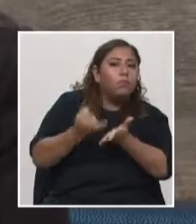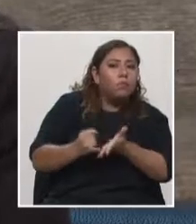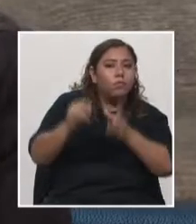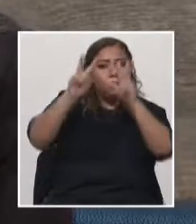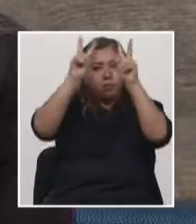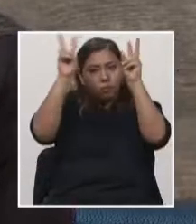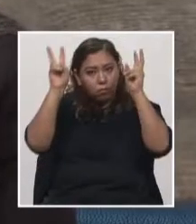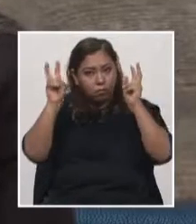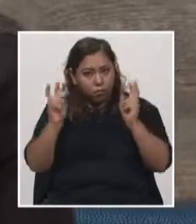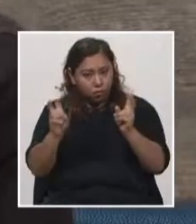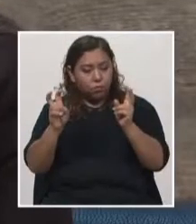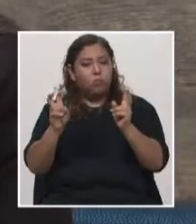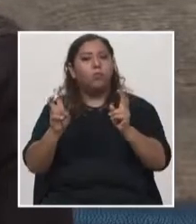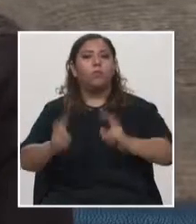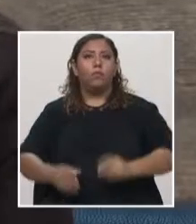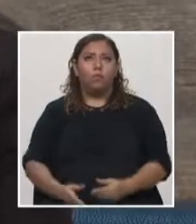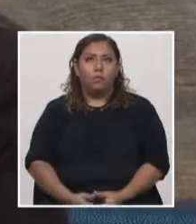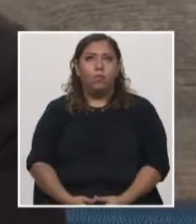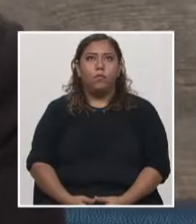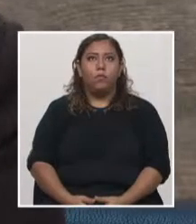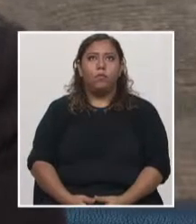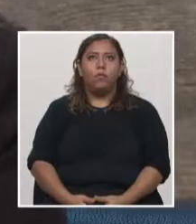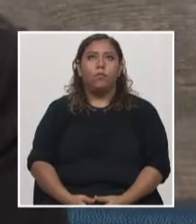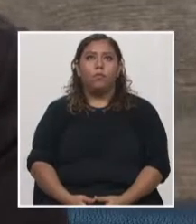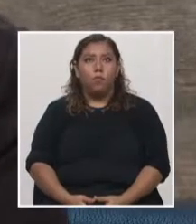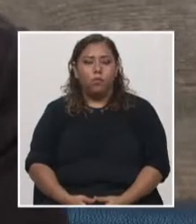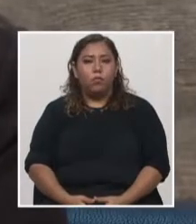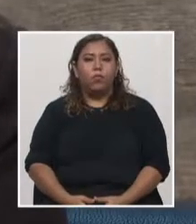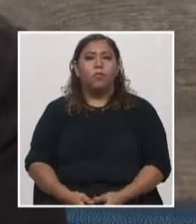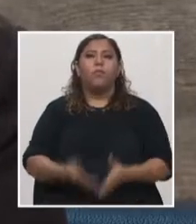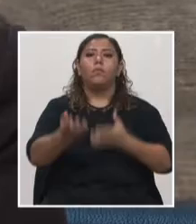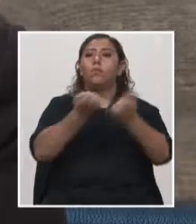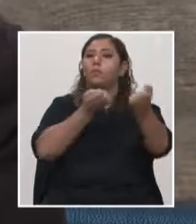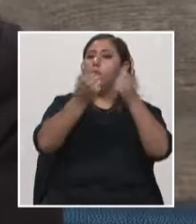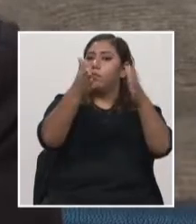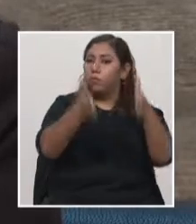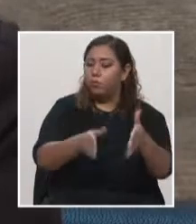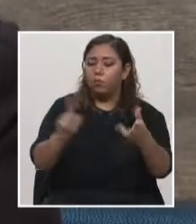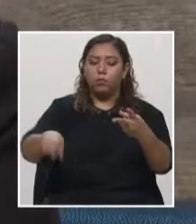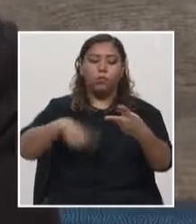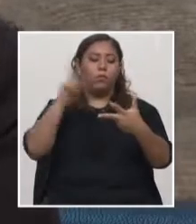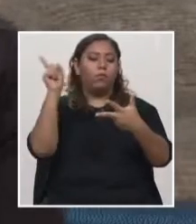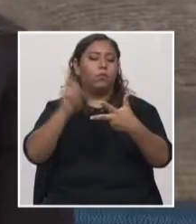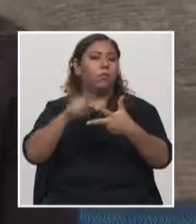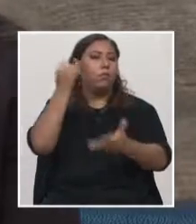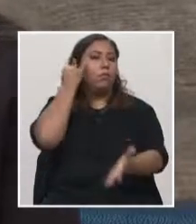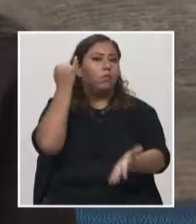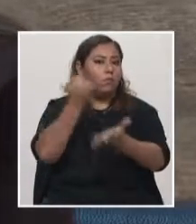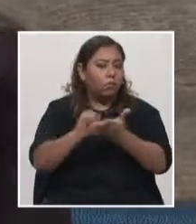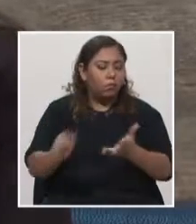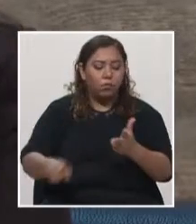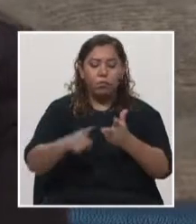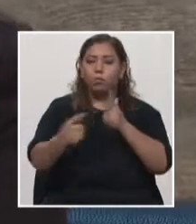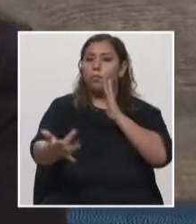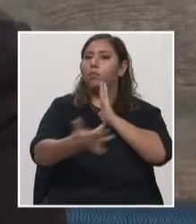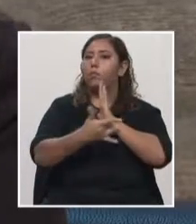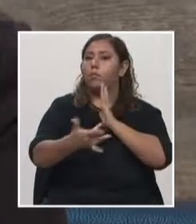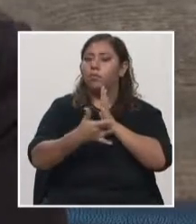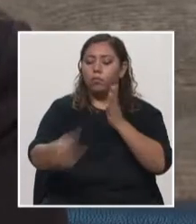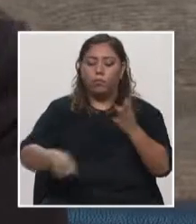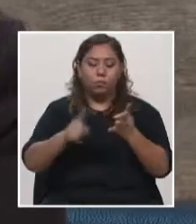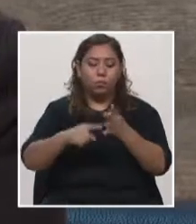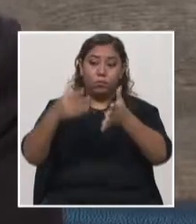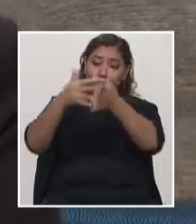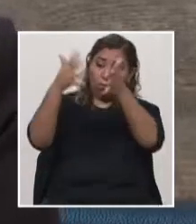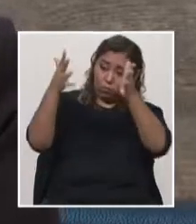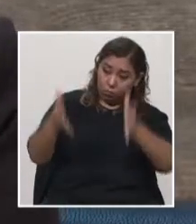ahí convergerlos, tanto los empresarios, los investigadores, los técnicos, los estudiantes que estamos formando,